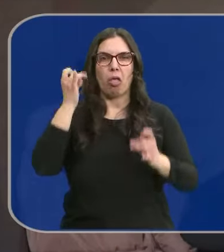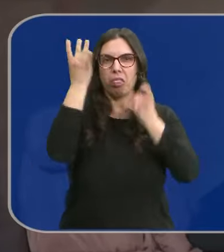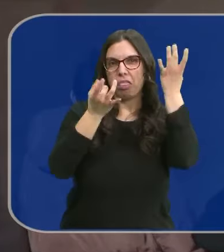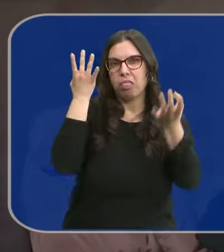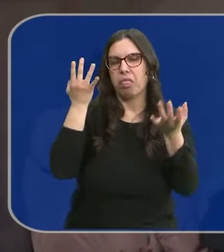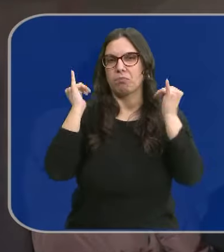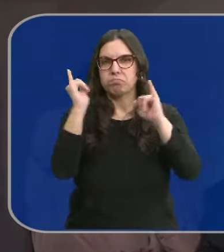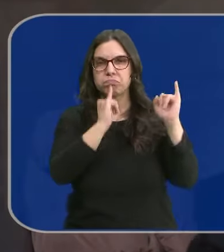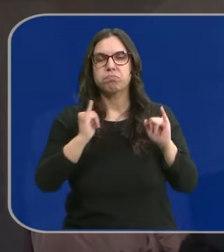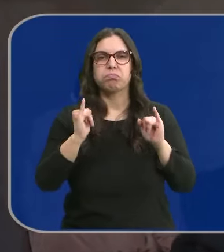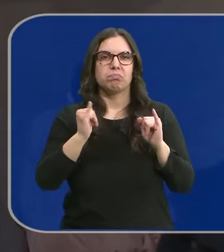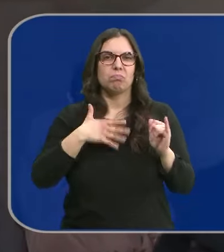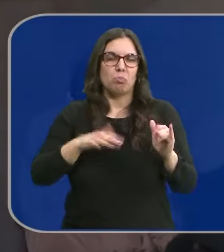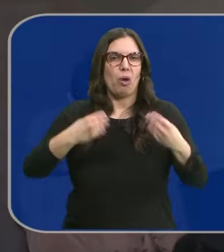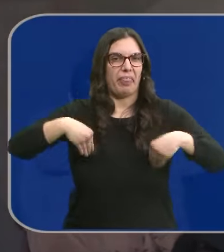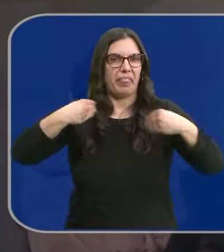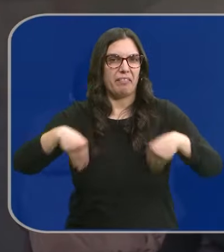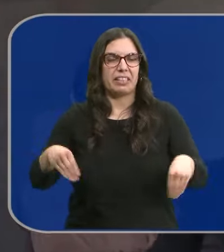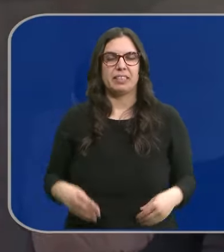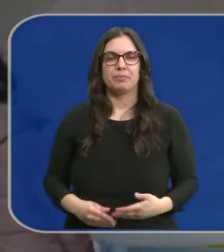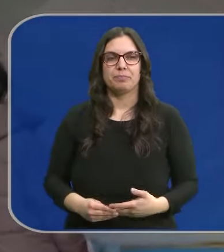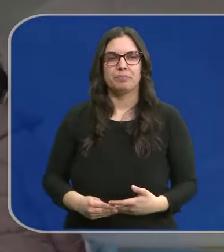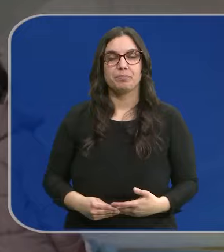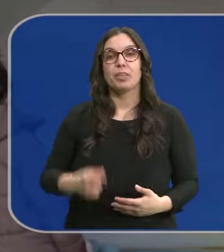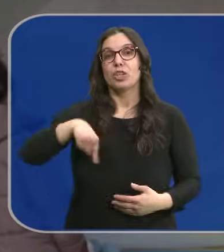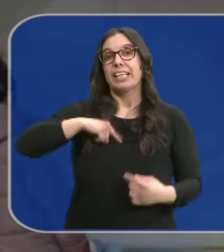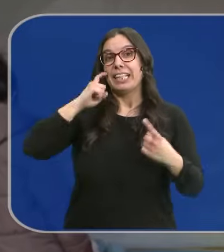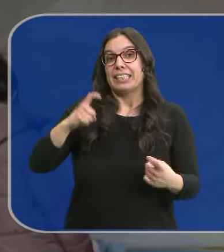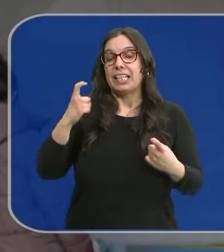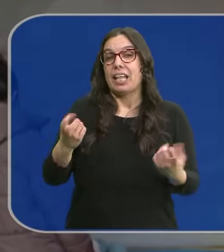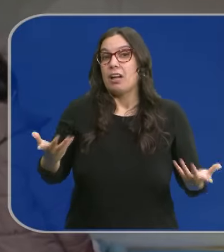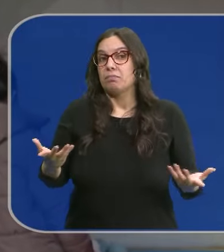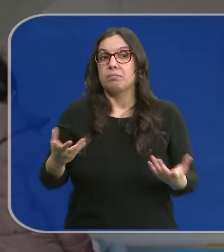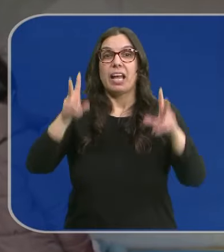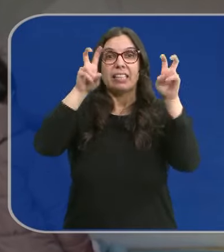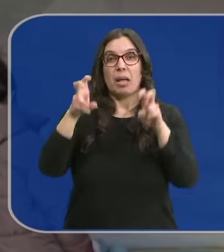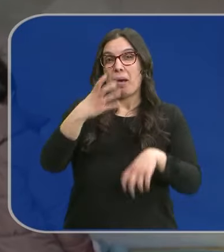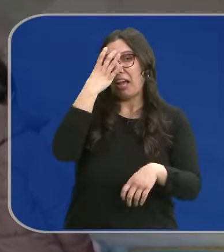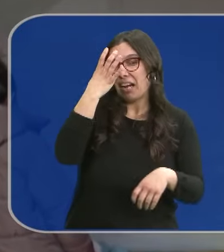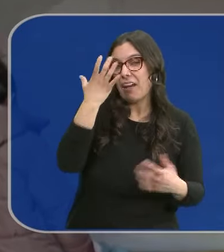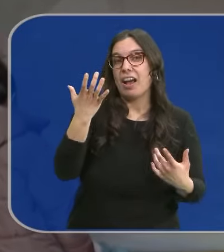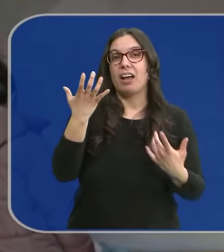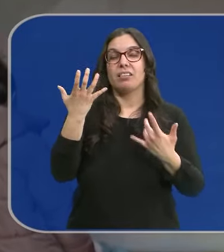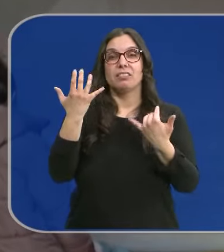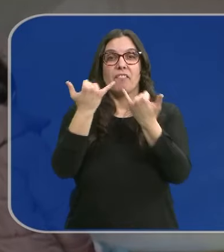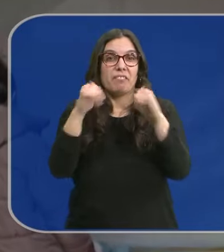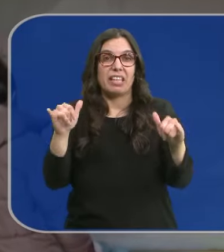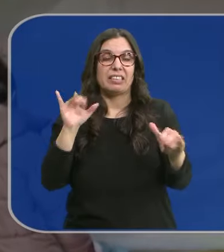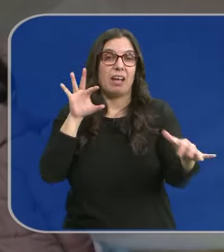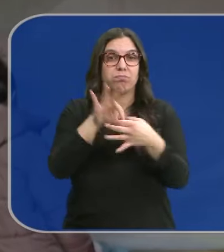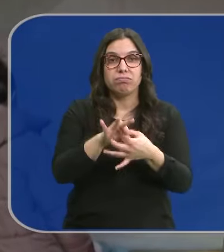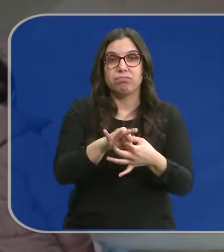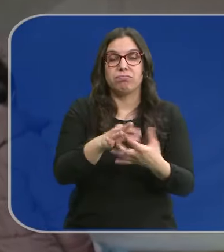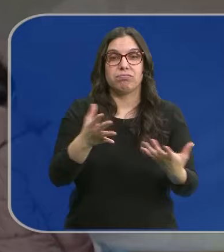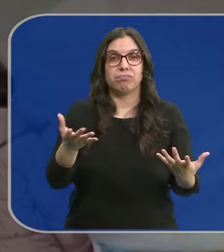en el que van a poder divertirse todos ellos. Vamos a intentar, pues eso, una temática de carnaval, son las fiestas que